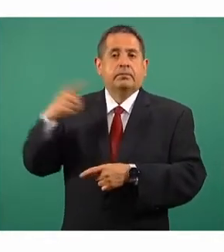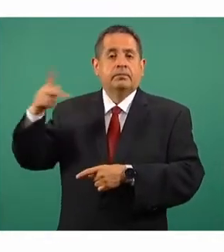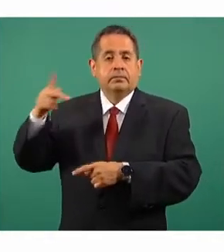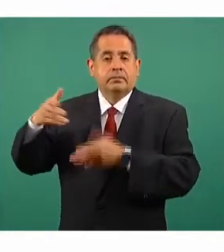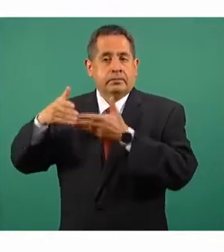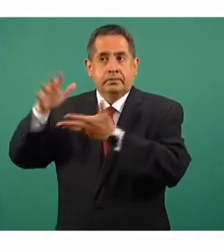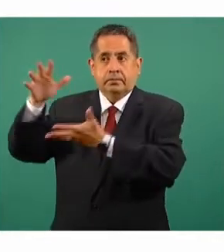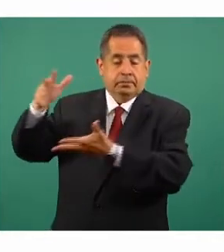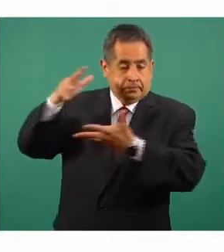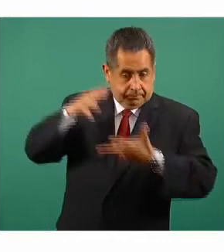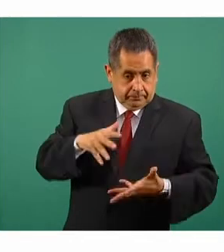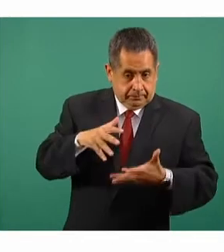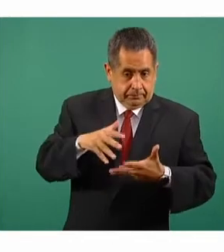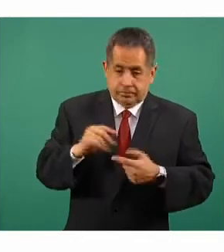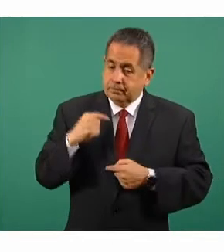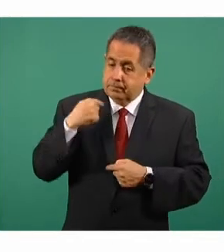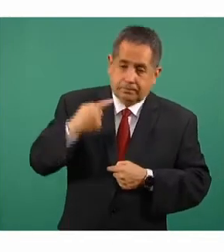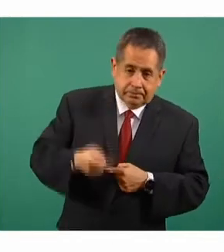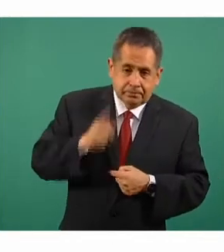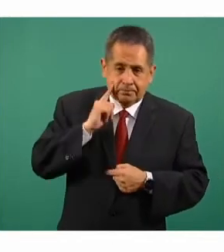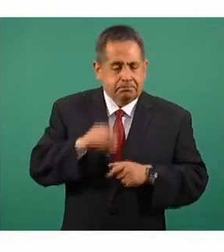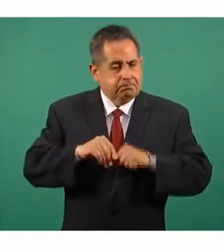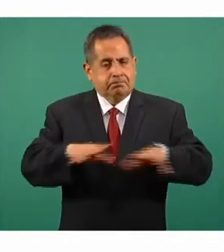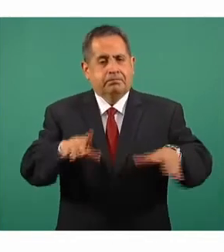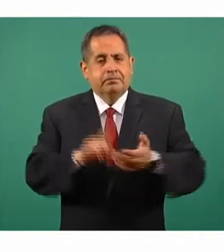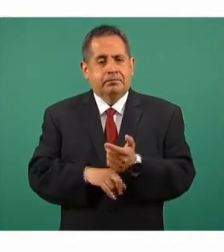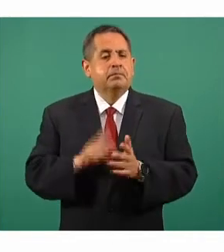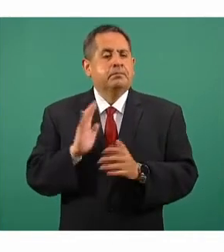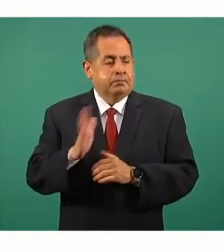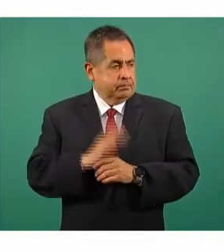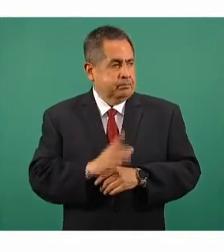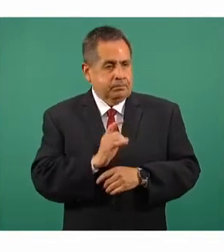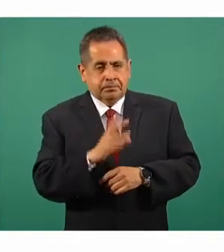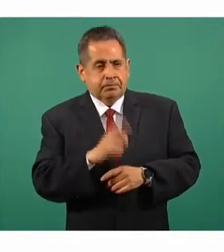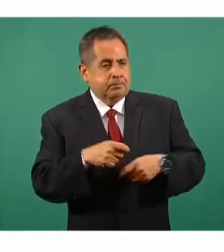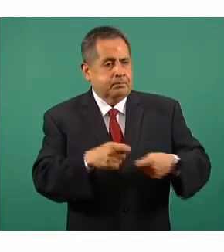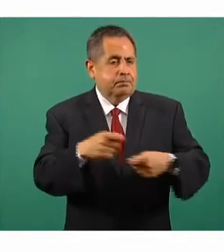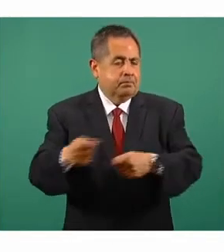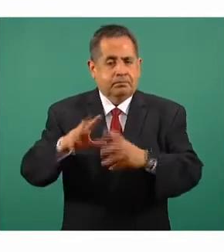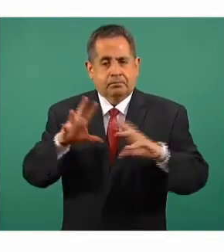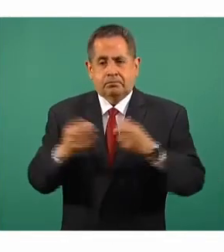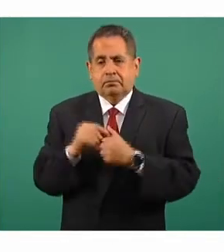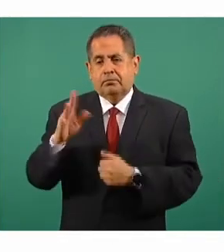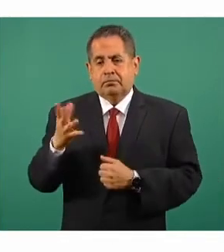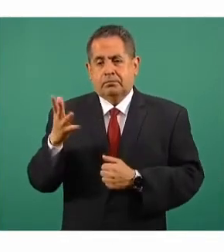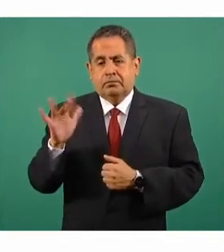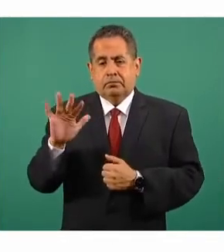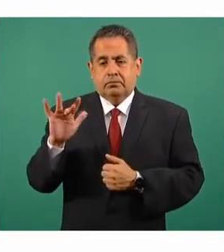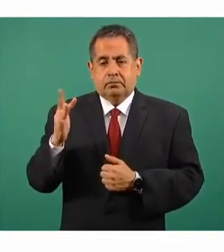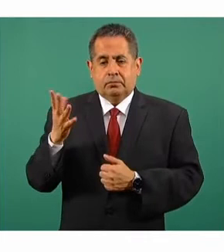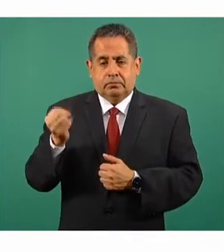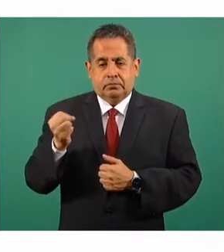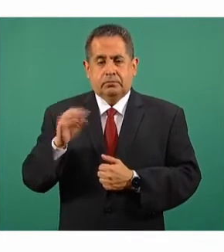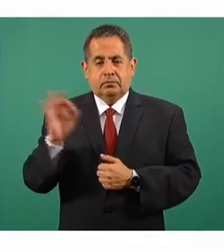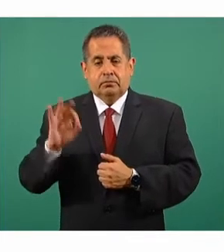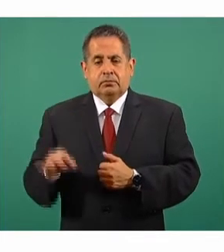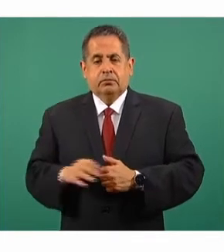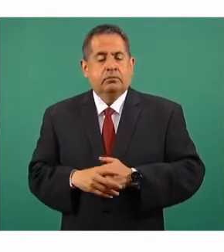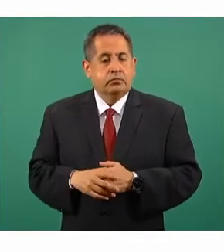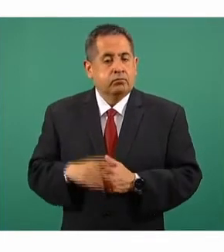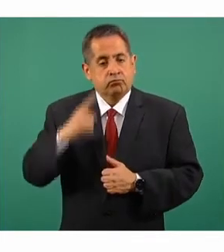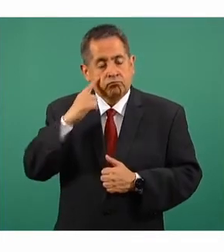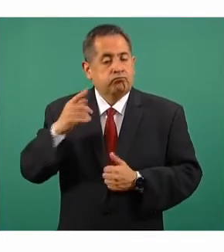vacunas, el avance es del 59 por ciento. Y en la siguiente se puede ver cómo ha ido